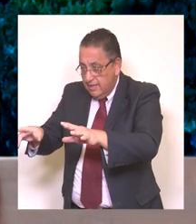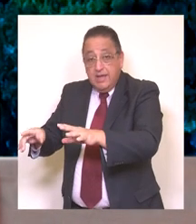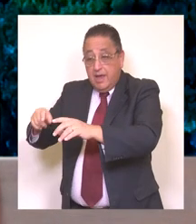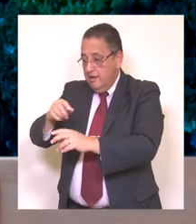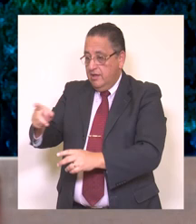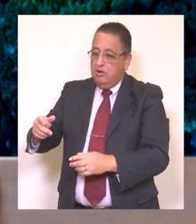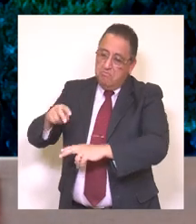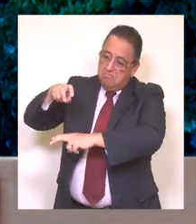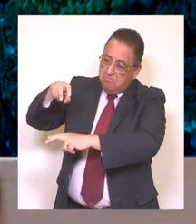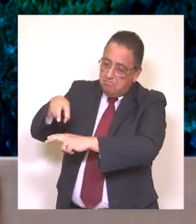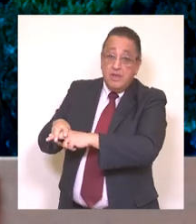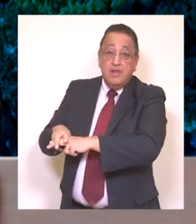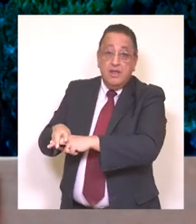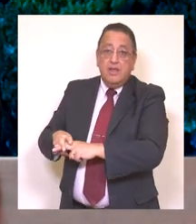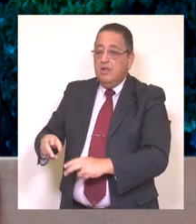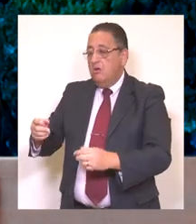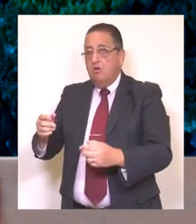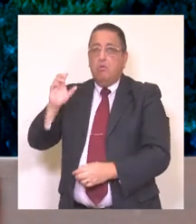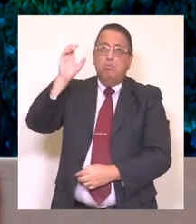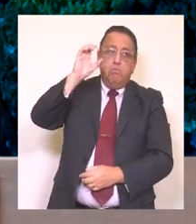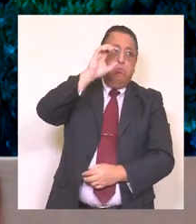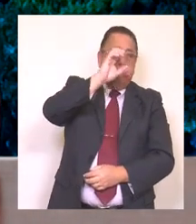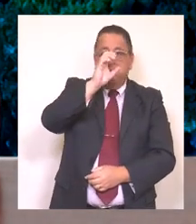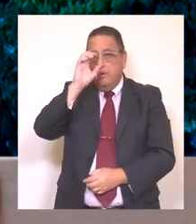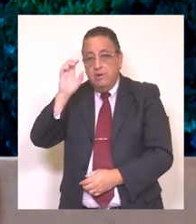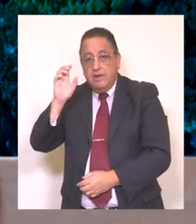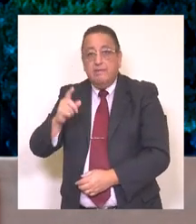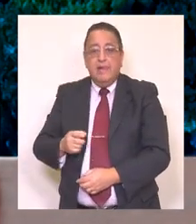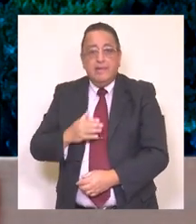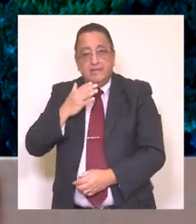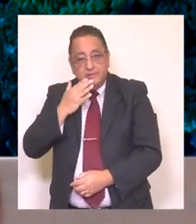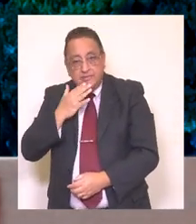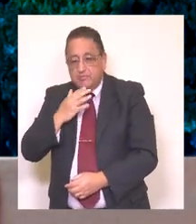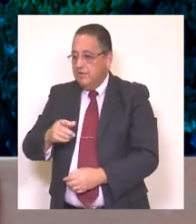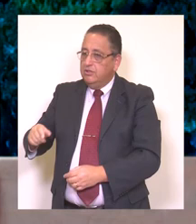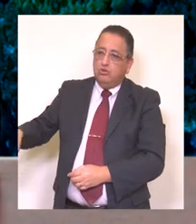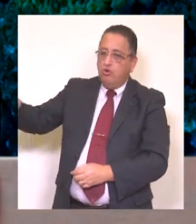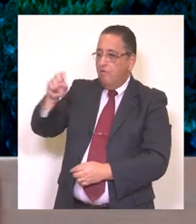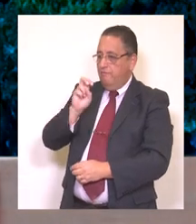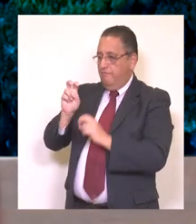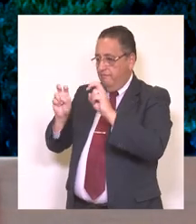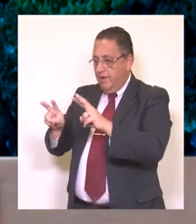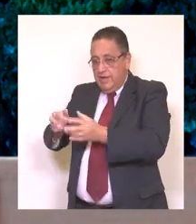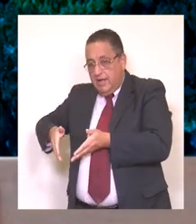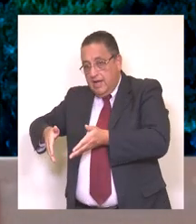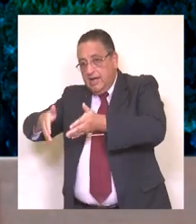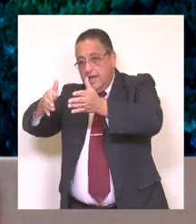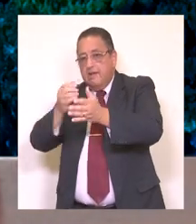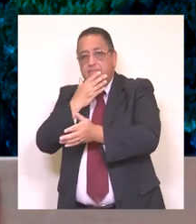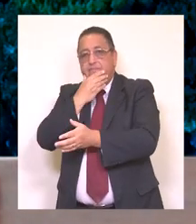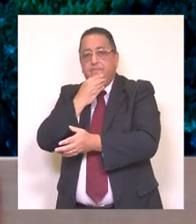con áreas verdes, con espacios para el descanso, con espacios para la recreación, y que por supuesto va a hermosear toda